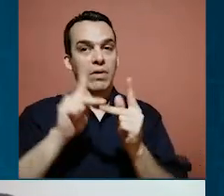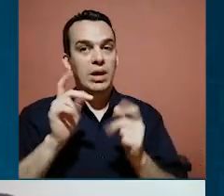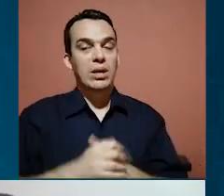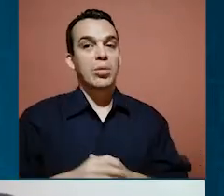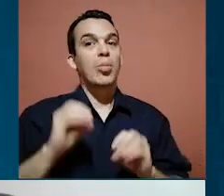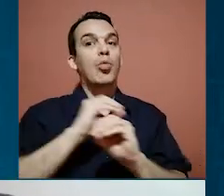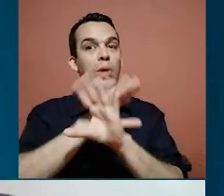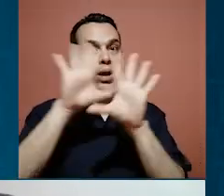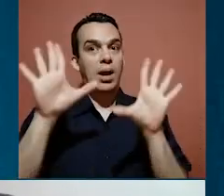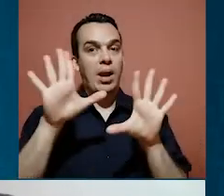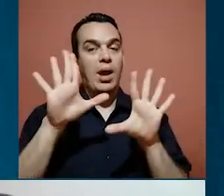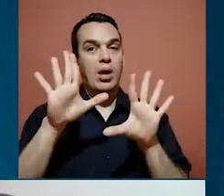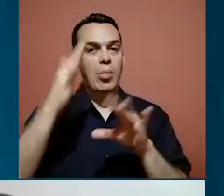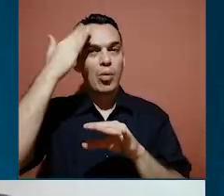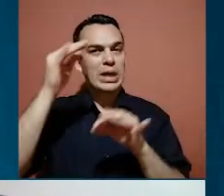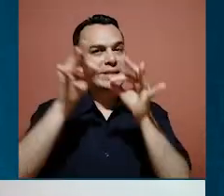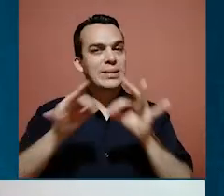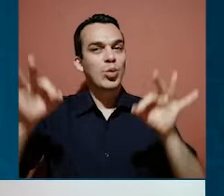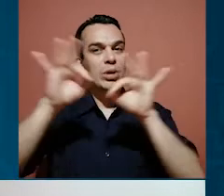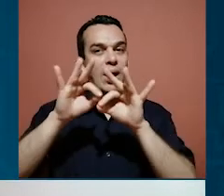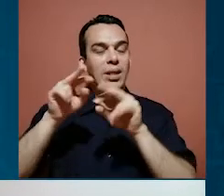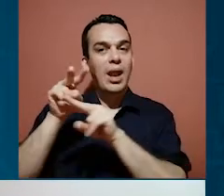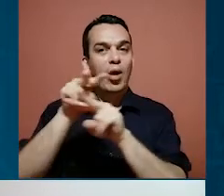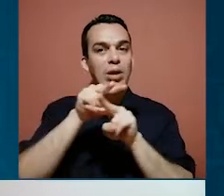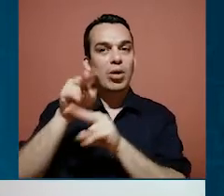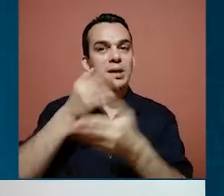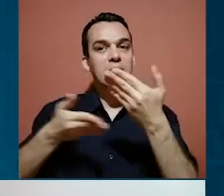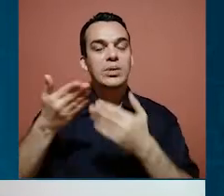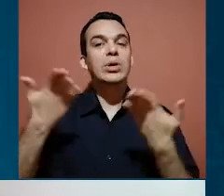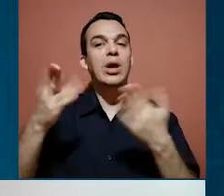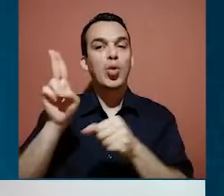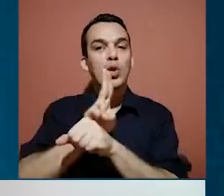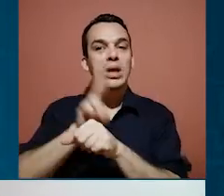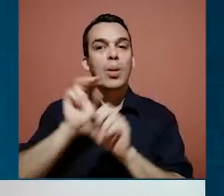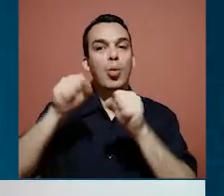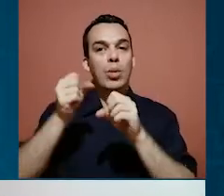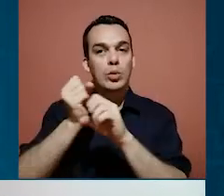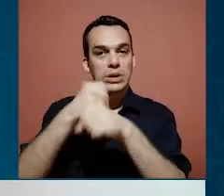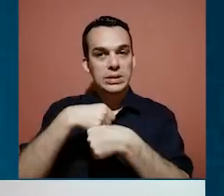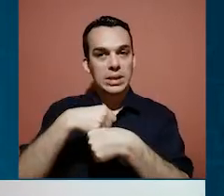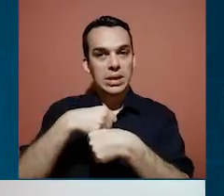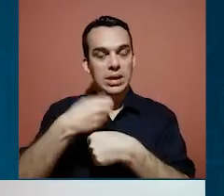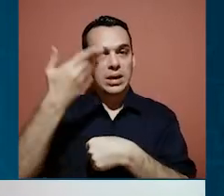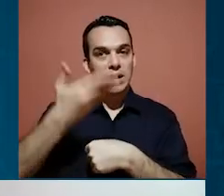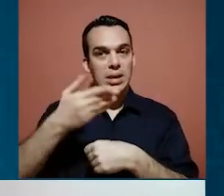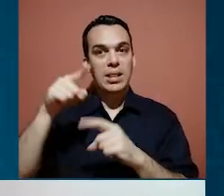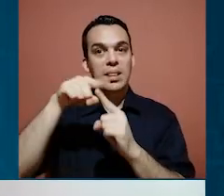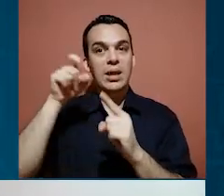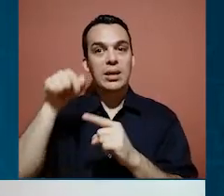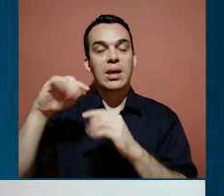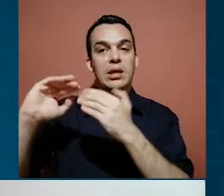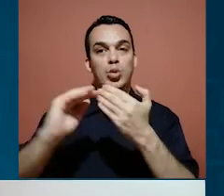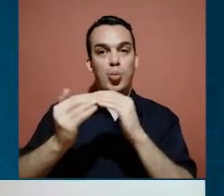Perfecto. Yo creo que nos queda muy claro, ¿verdad?, por qué son tan importantes las Contralorías de Servicios y qué utilidad le podemos dar desde